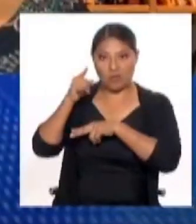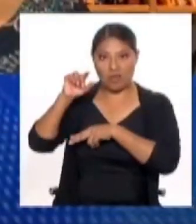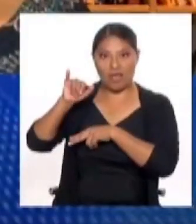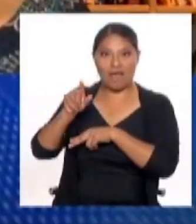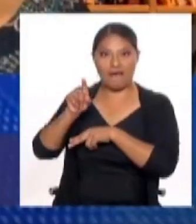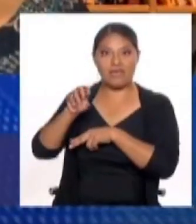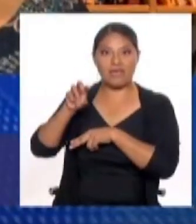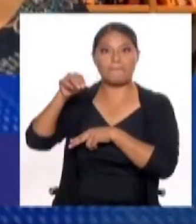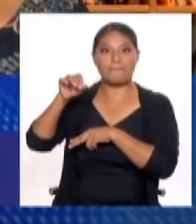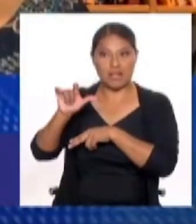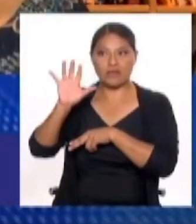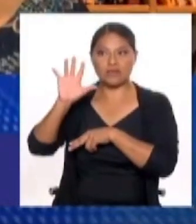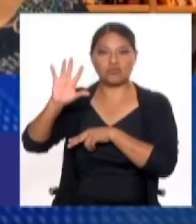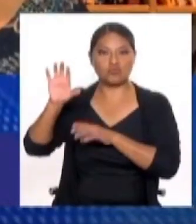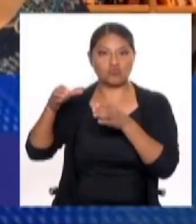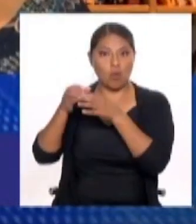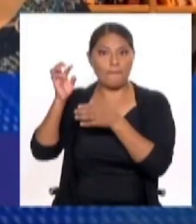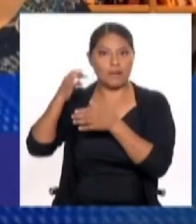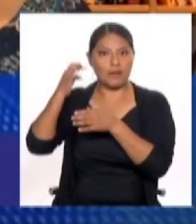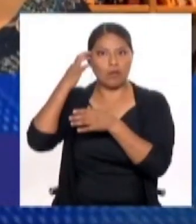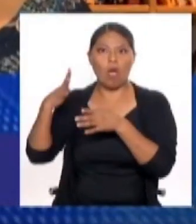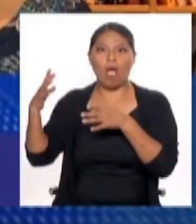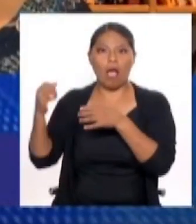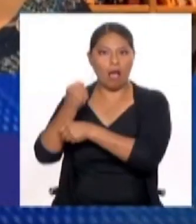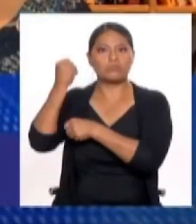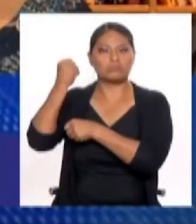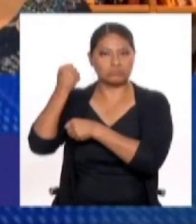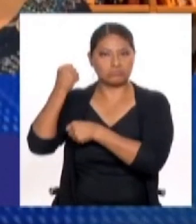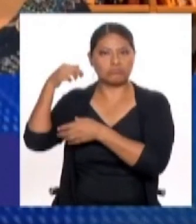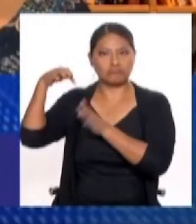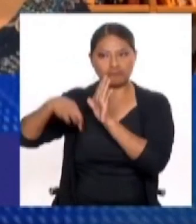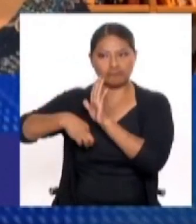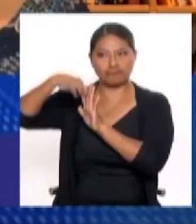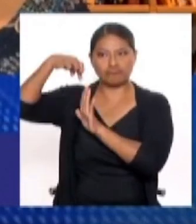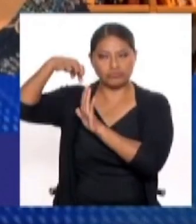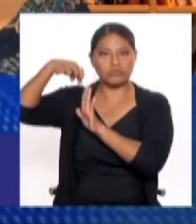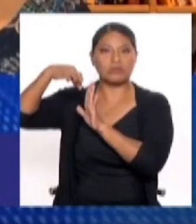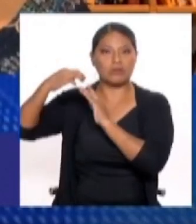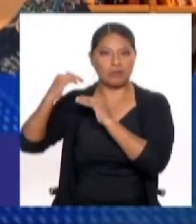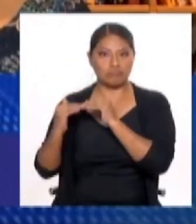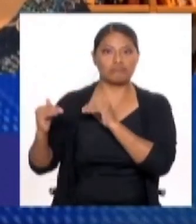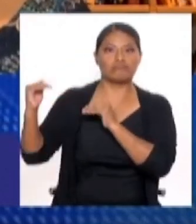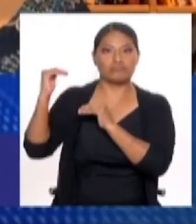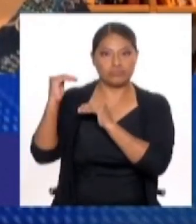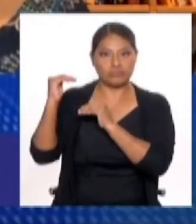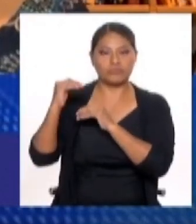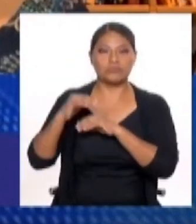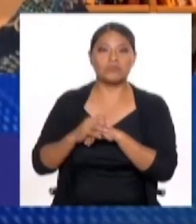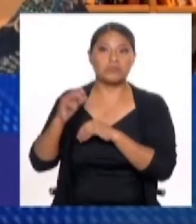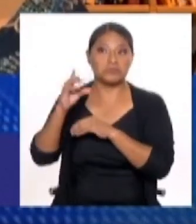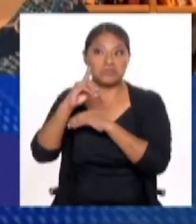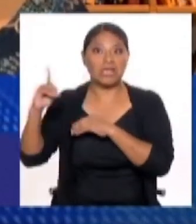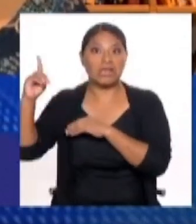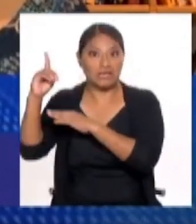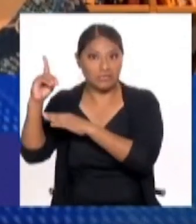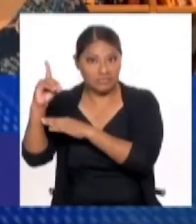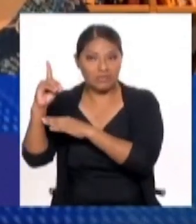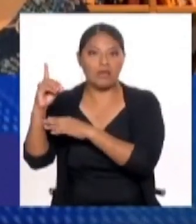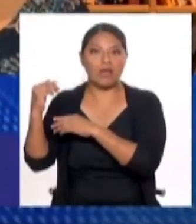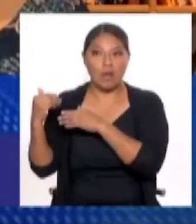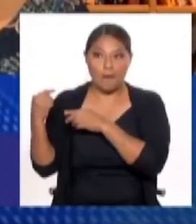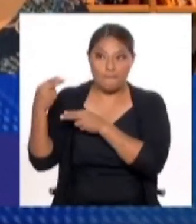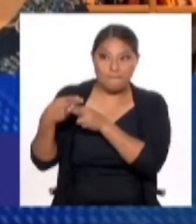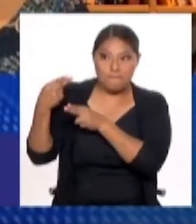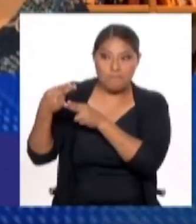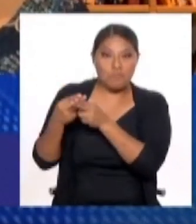y su partido, que probablemente va a darle una nueva batalla al feminismo, y que está justamente próximo